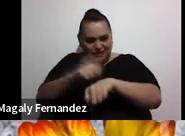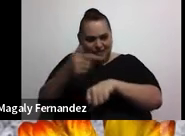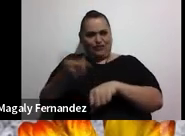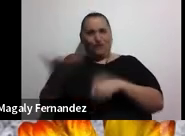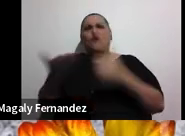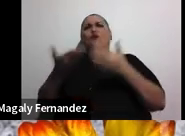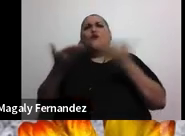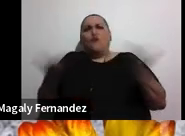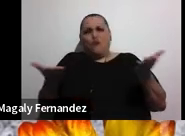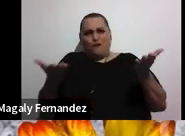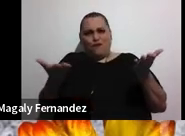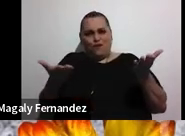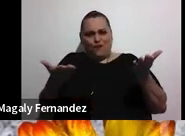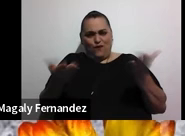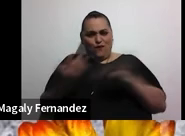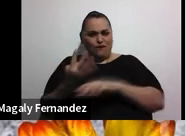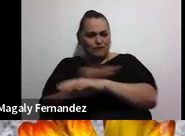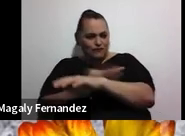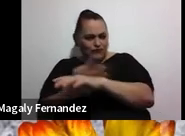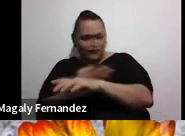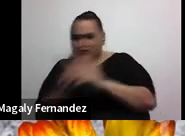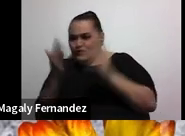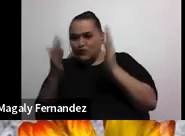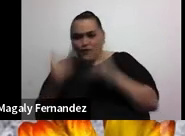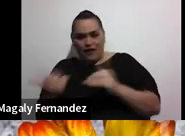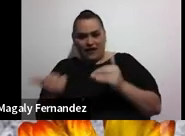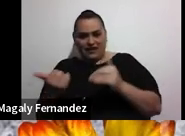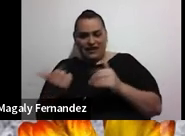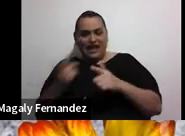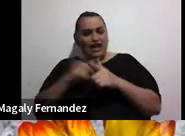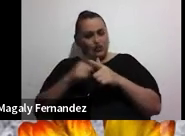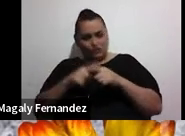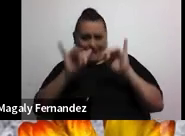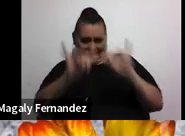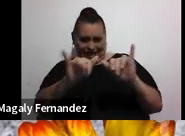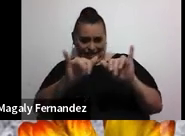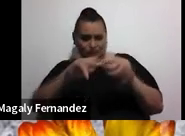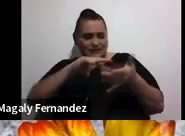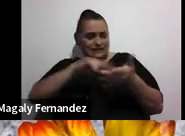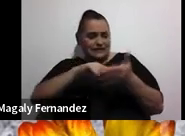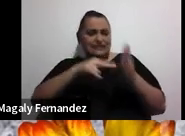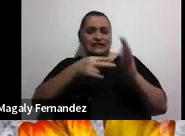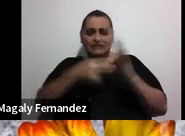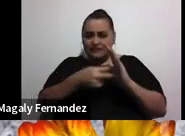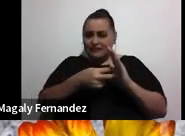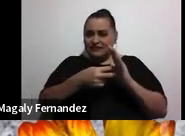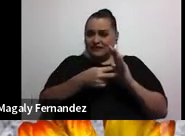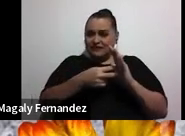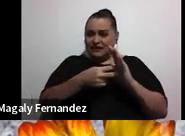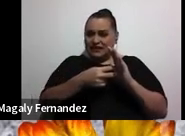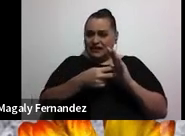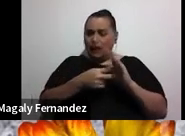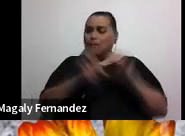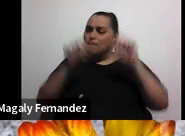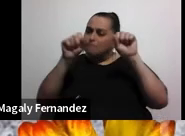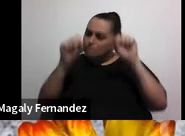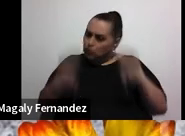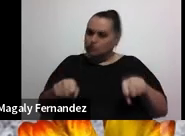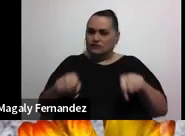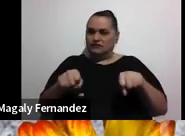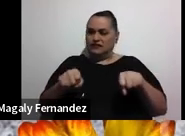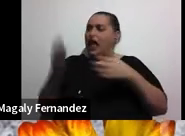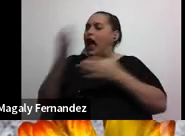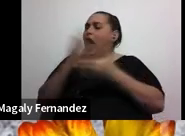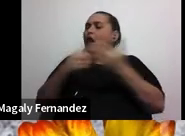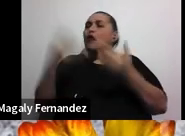crece ni el pasto ¿qué es lo que vamos a tener acá? justamente es eso vamos a tener acá la posibilidad de algo muy